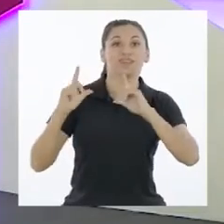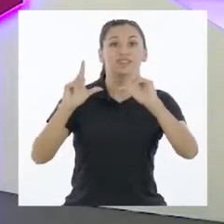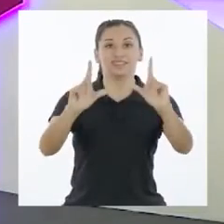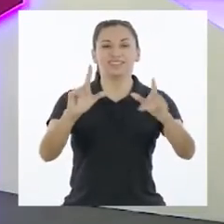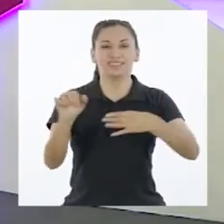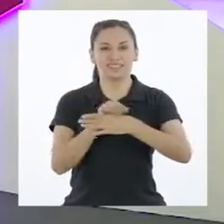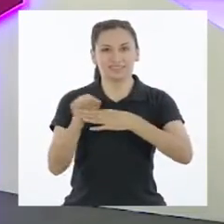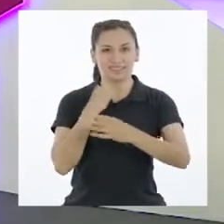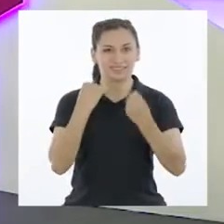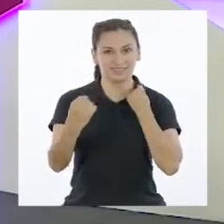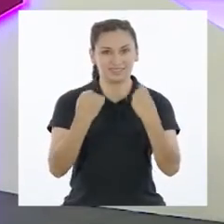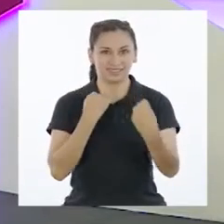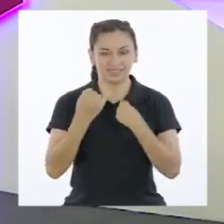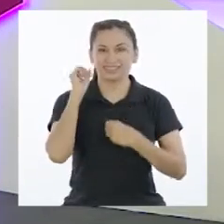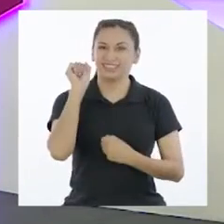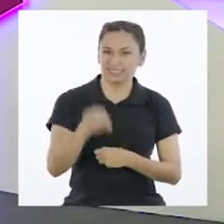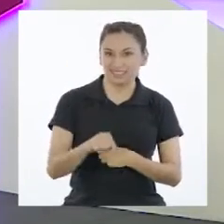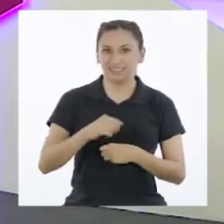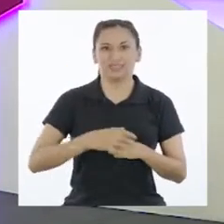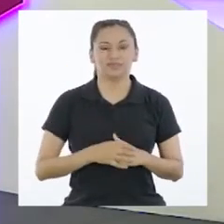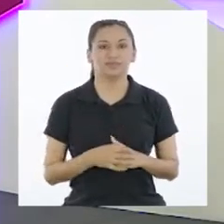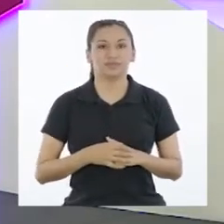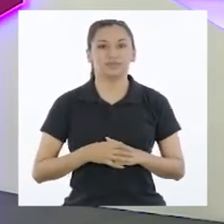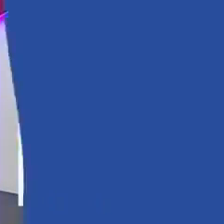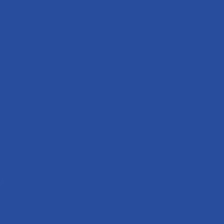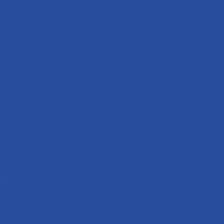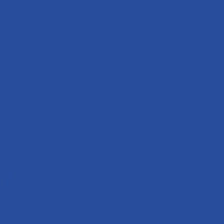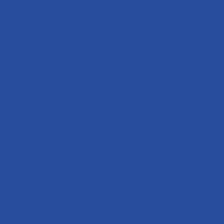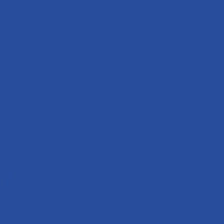¡Vamos con... ¡Activarte! ¡Sí!